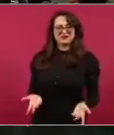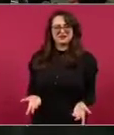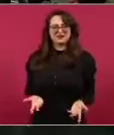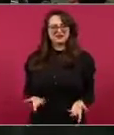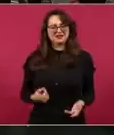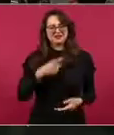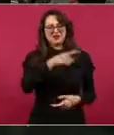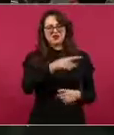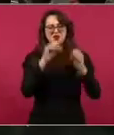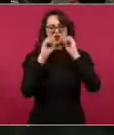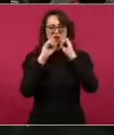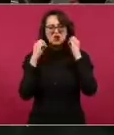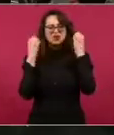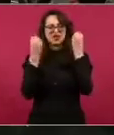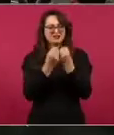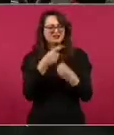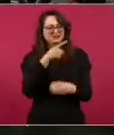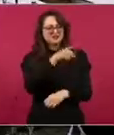organización palera